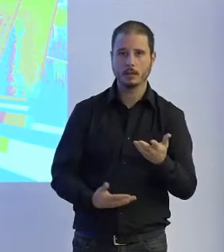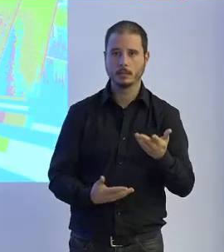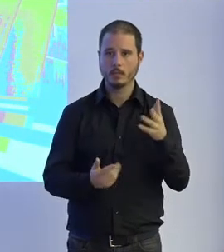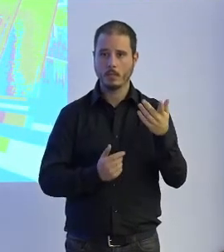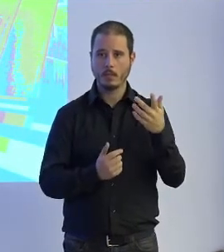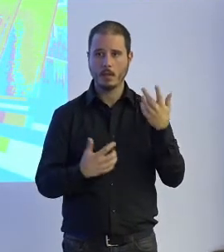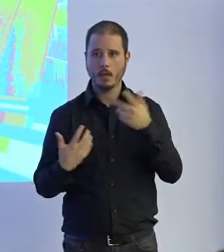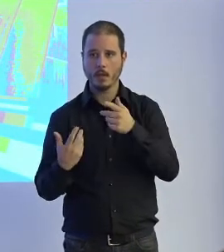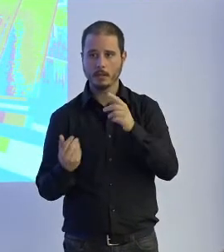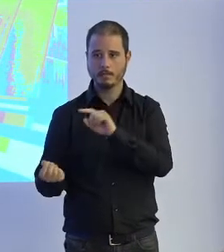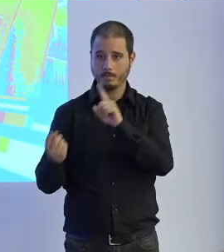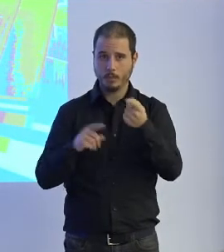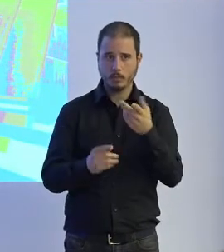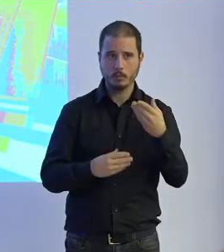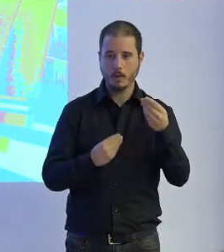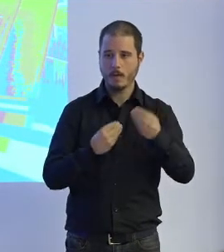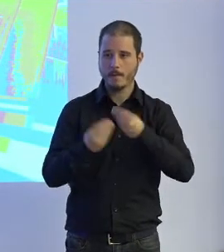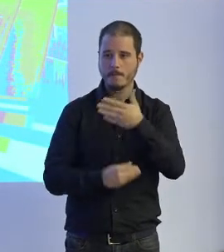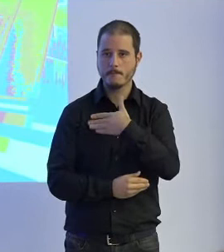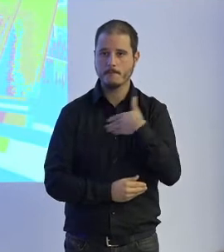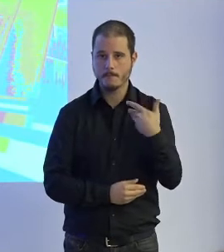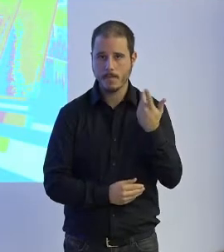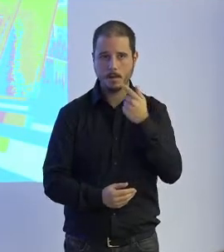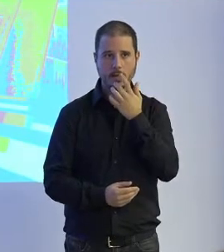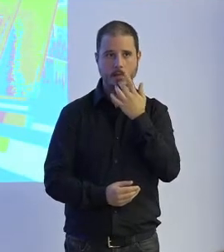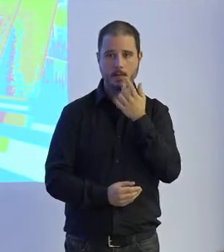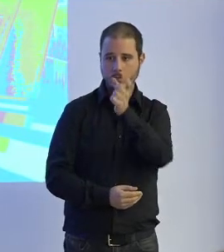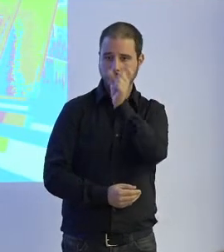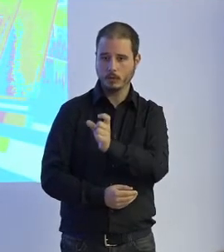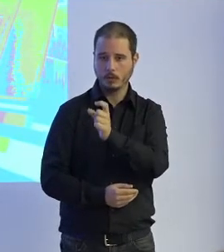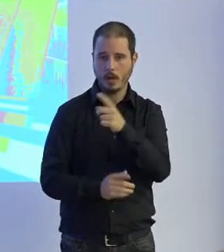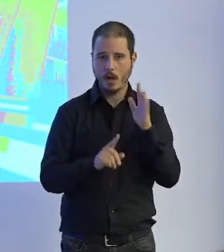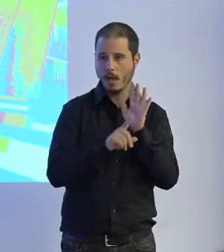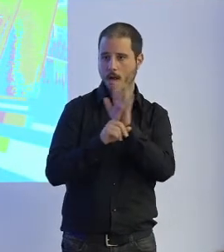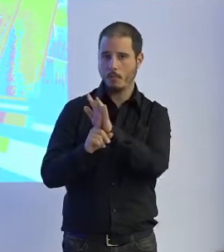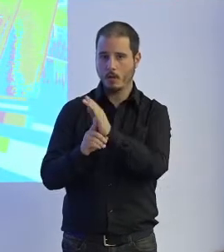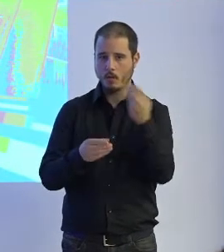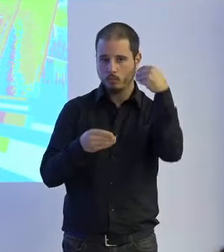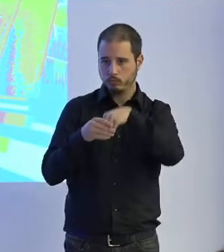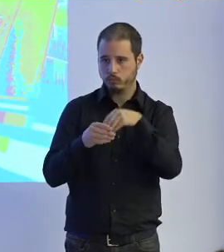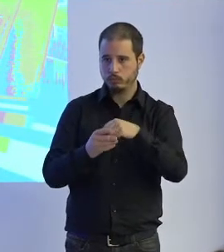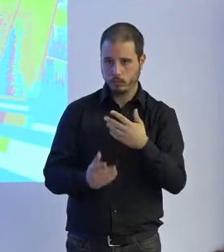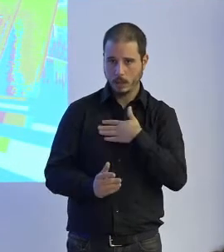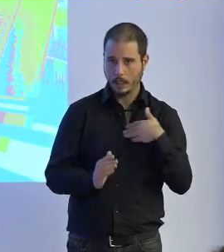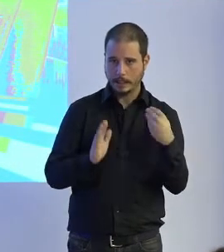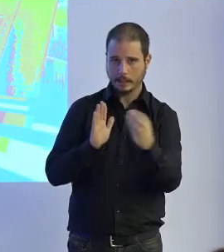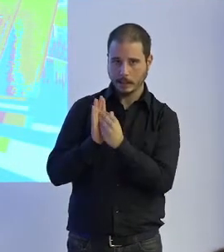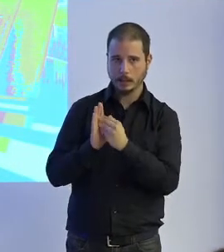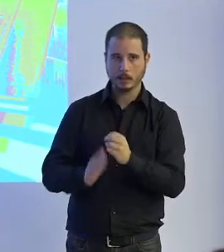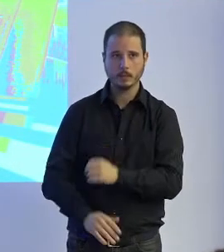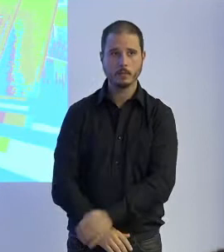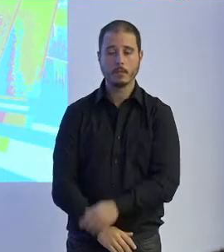producirse de forma intencionada si el ser humano introduce el elemento discriminatorio en ese algoritmo. Pongamos un ejemplo.